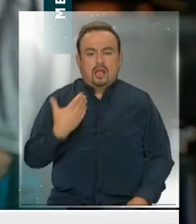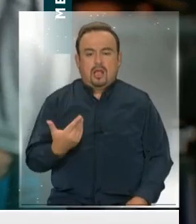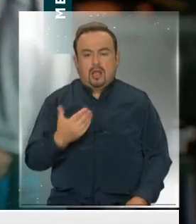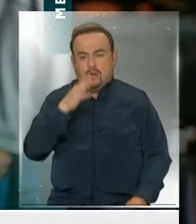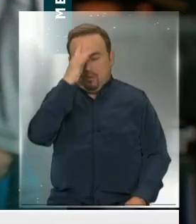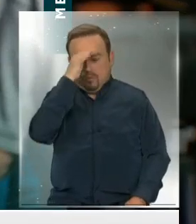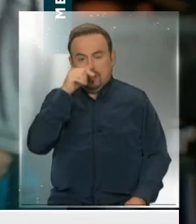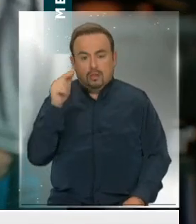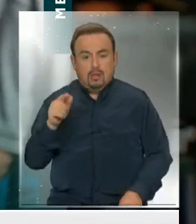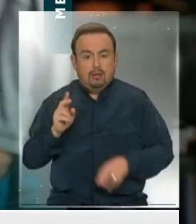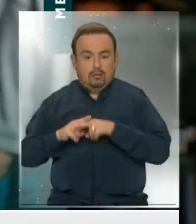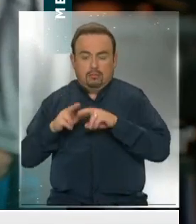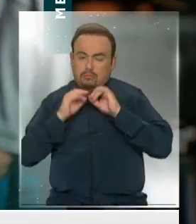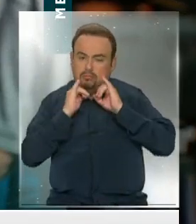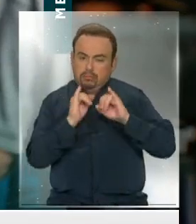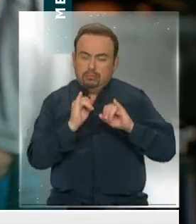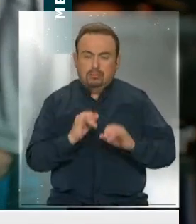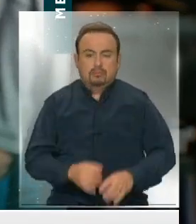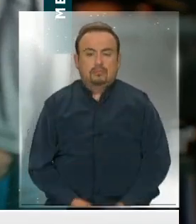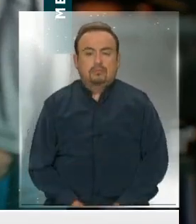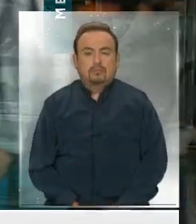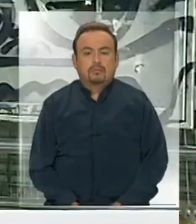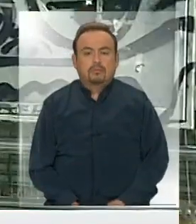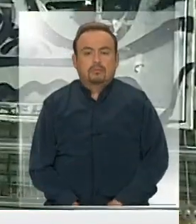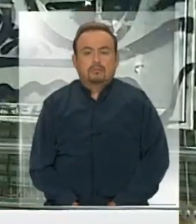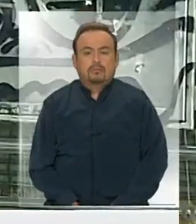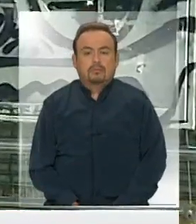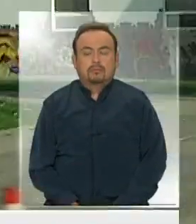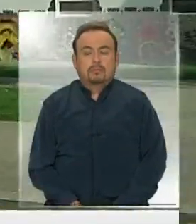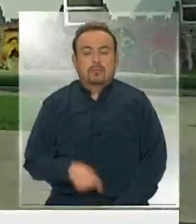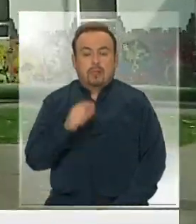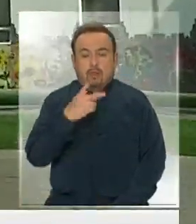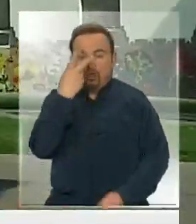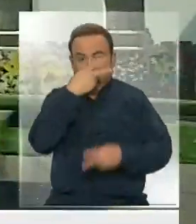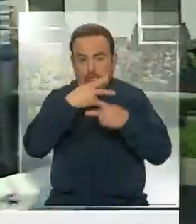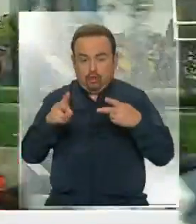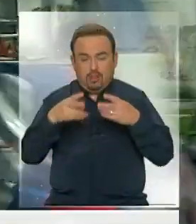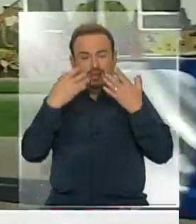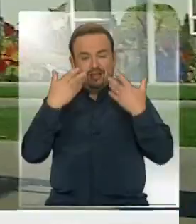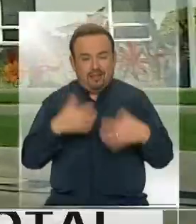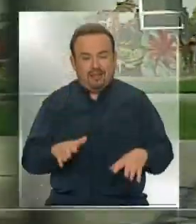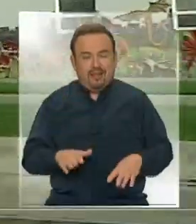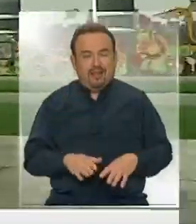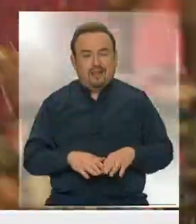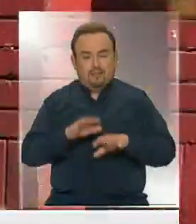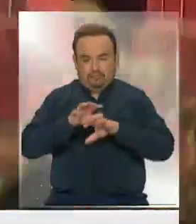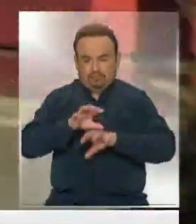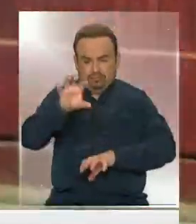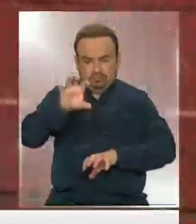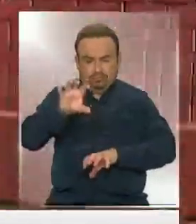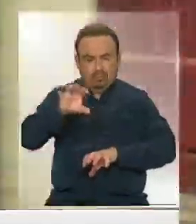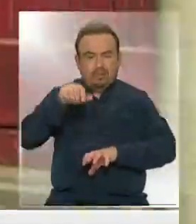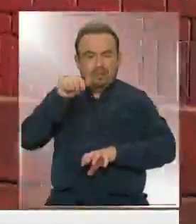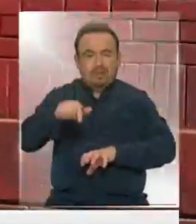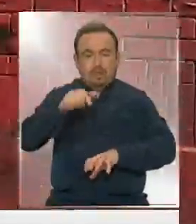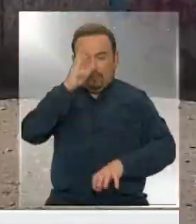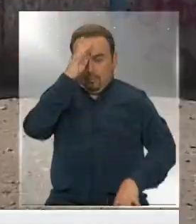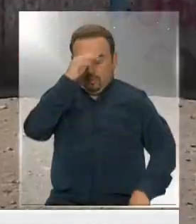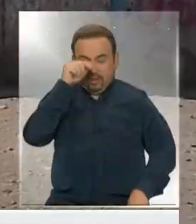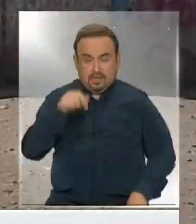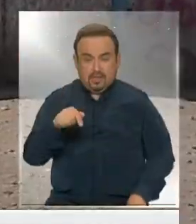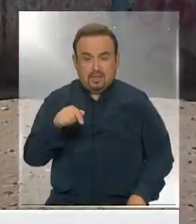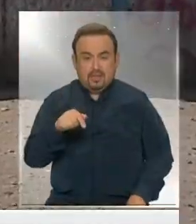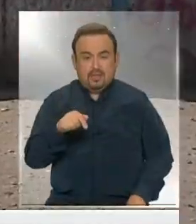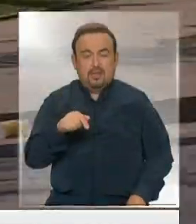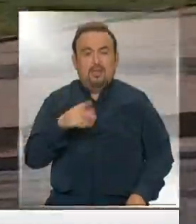Alejandro Astudillo tiene la siguiente historia. Tras dos semanas de haberse decretado la cuarentena parcial en la comuna de Puente